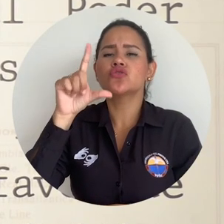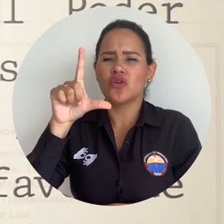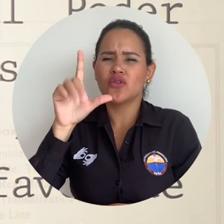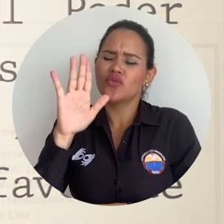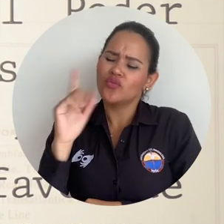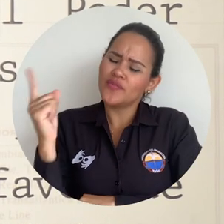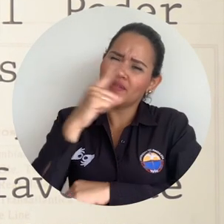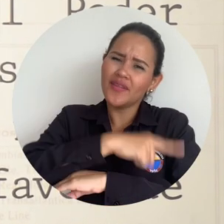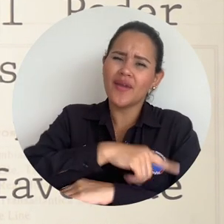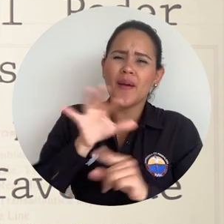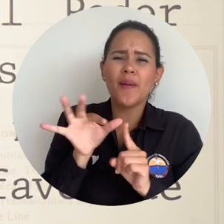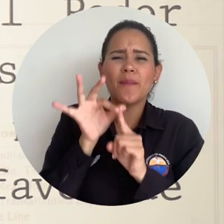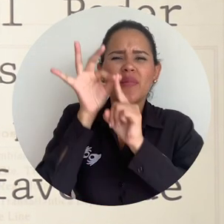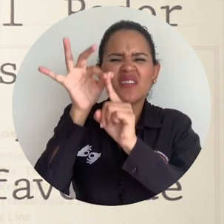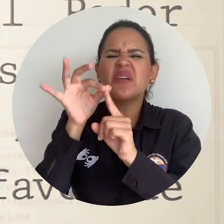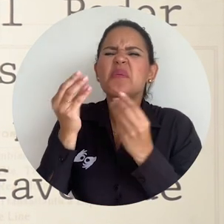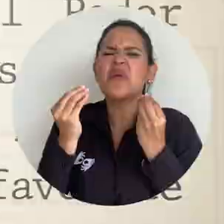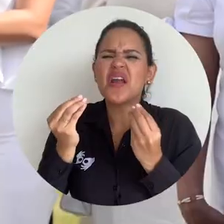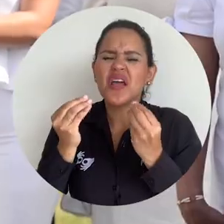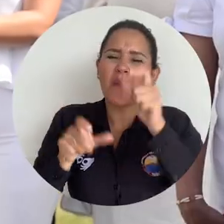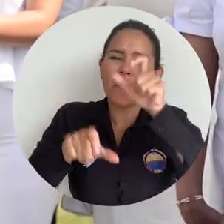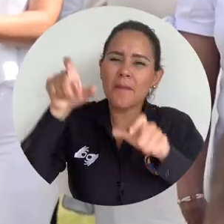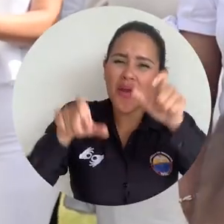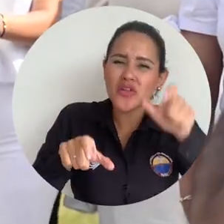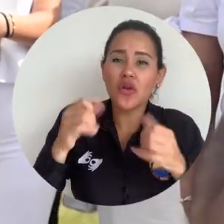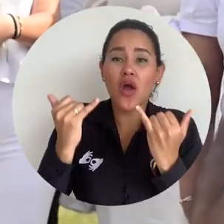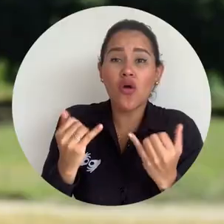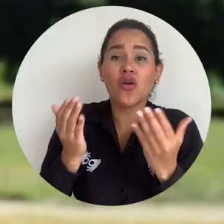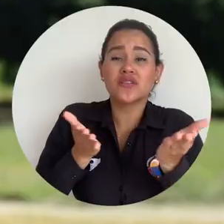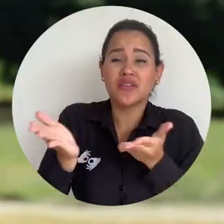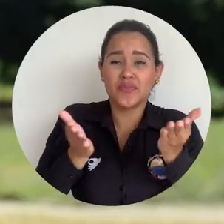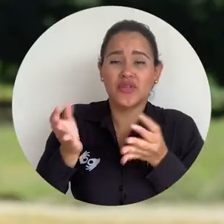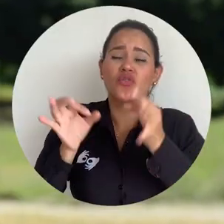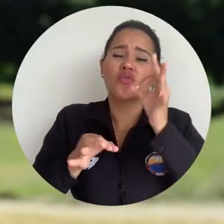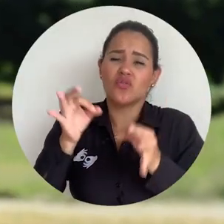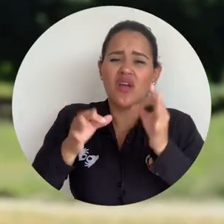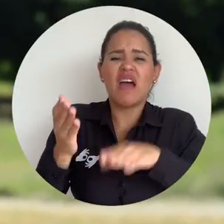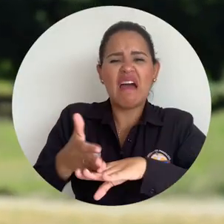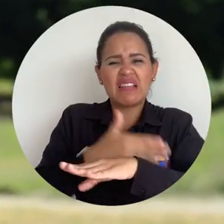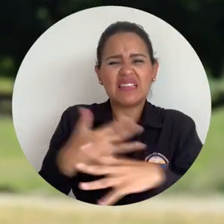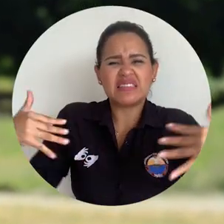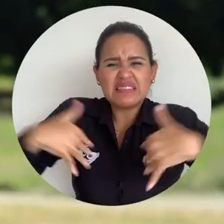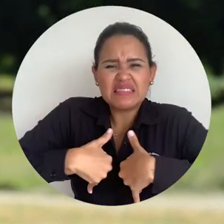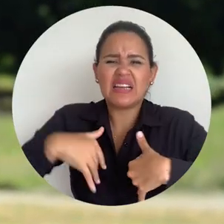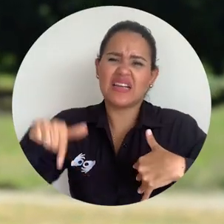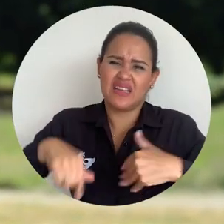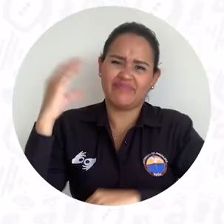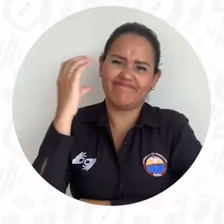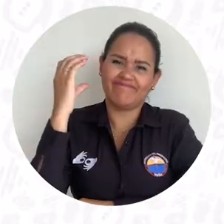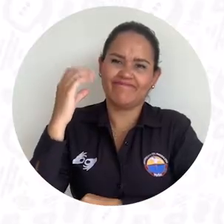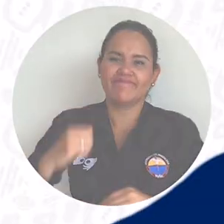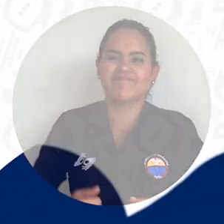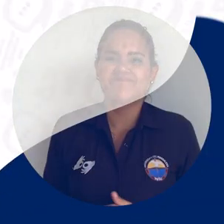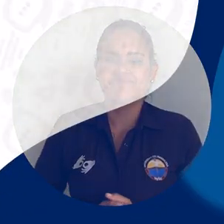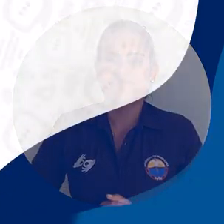y solemne acto para conmemorar a servidores judiciales que fueron víctimas del conflicto armado en Colombia.